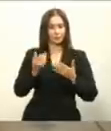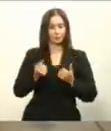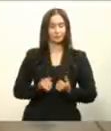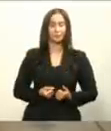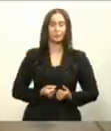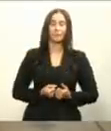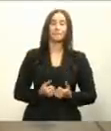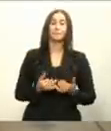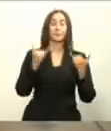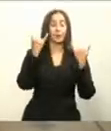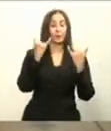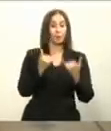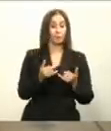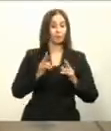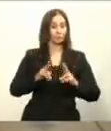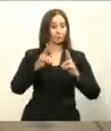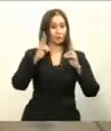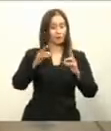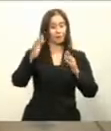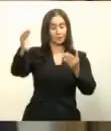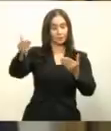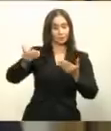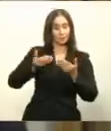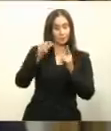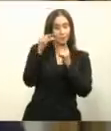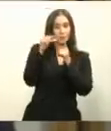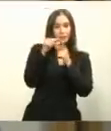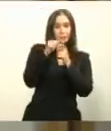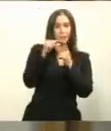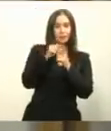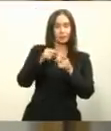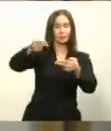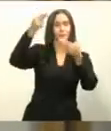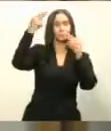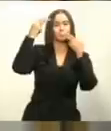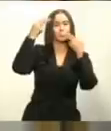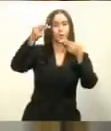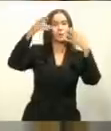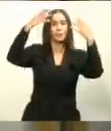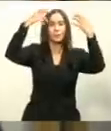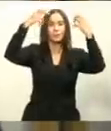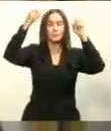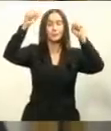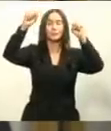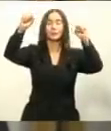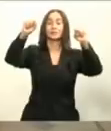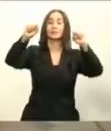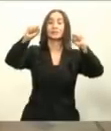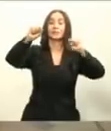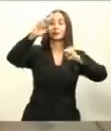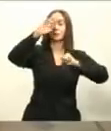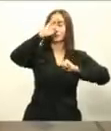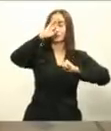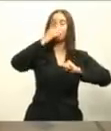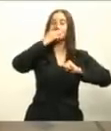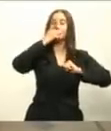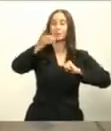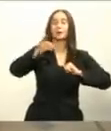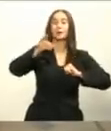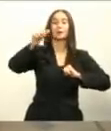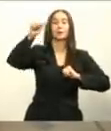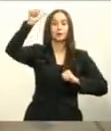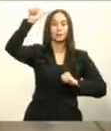Presidente, damas y caballeros, procedemos a introducir las palabras del excelentísimo señor Presidente Constitucional de la República,